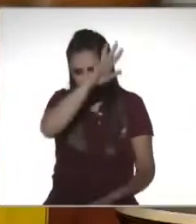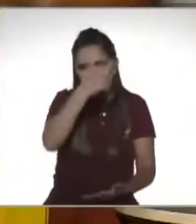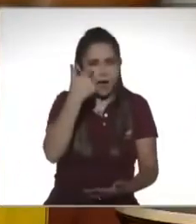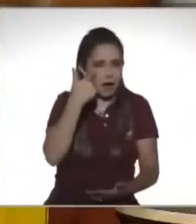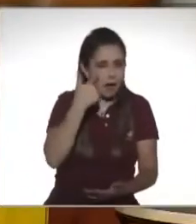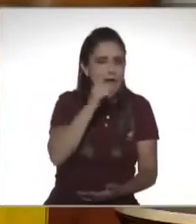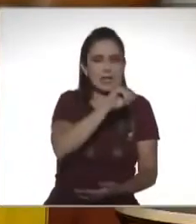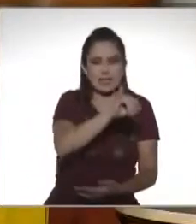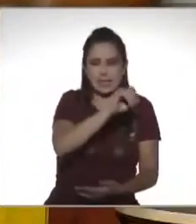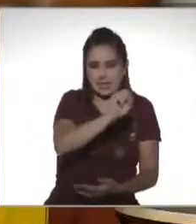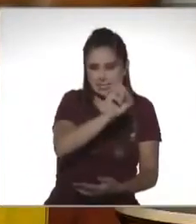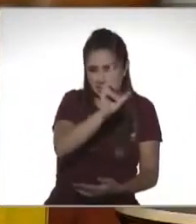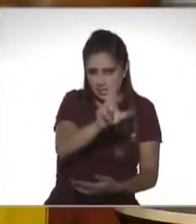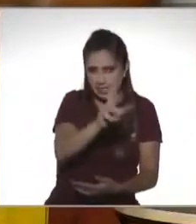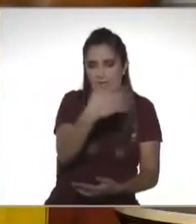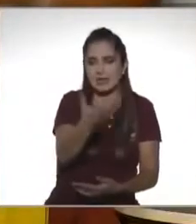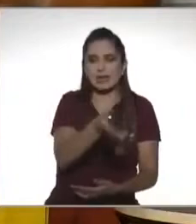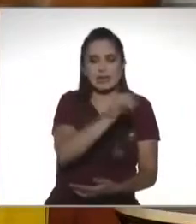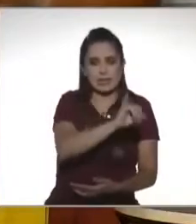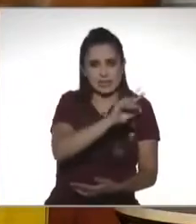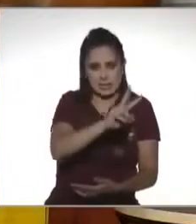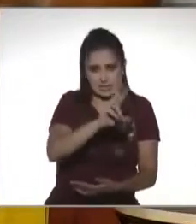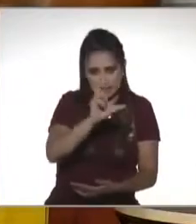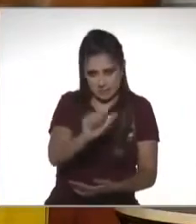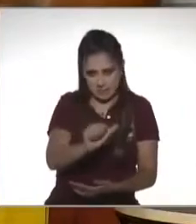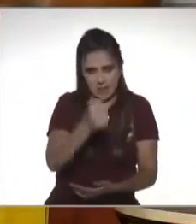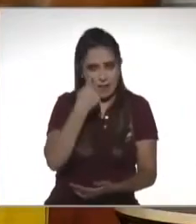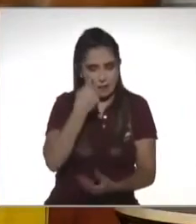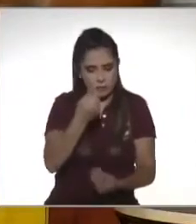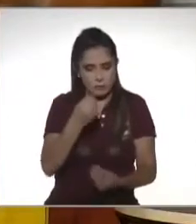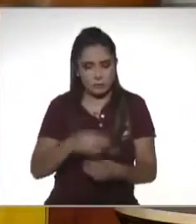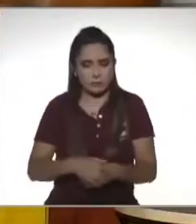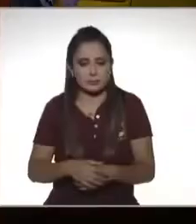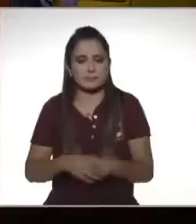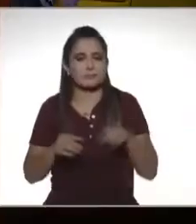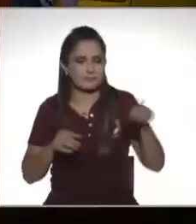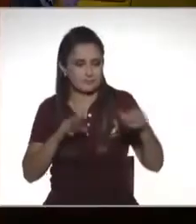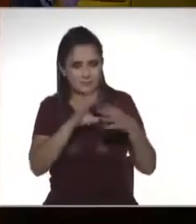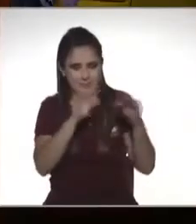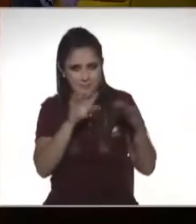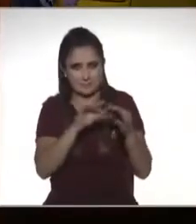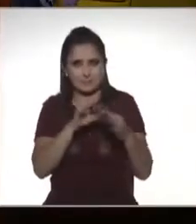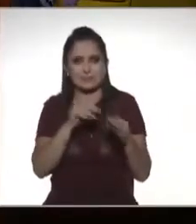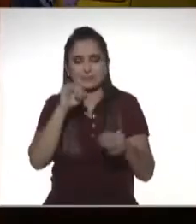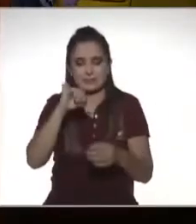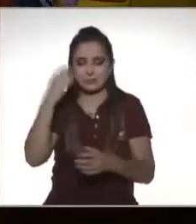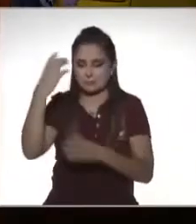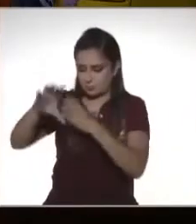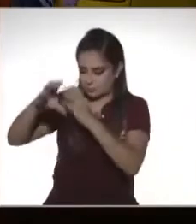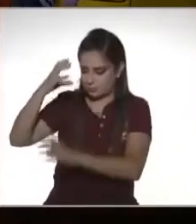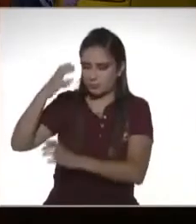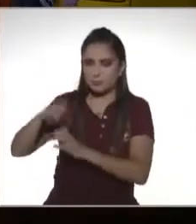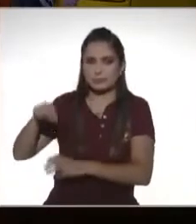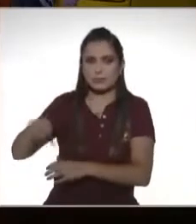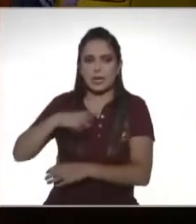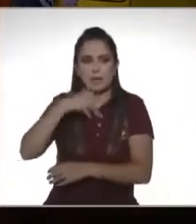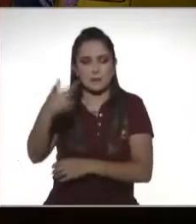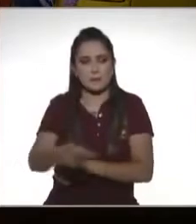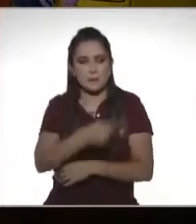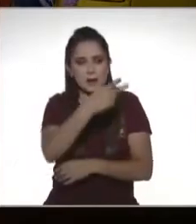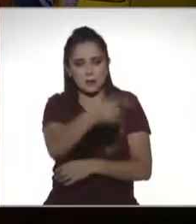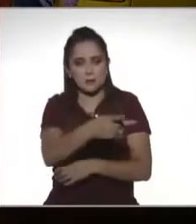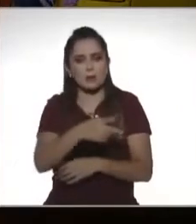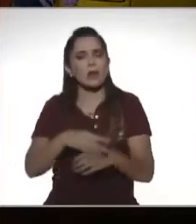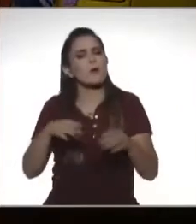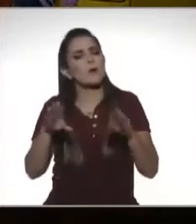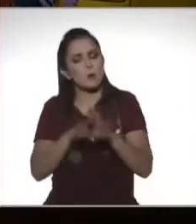el impuesto de la renta y el impuesto de valor agregado. Nat, y justo lo que está diciendo Virginia, nos hace pregunta Tlaloc, que